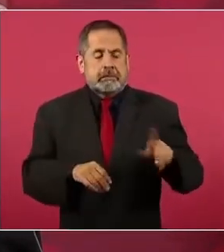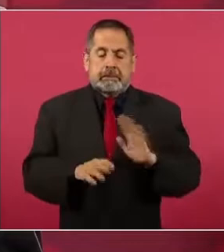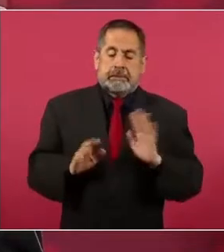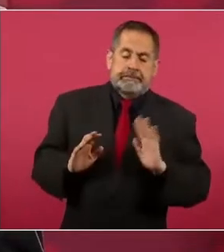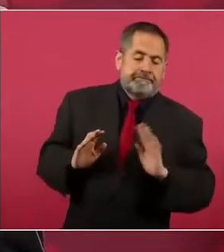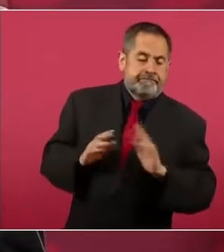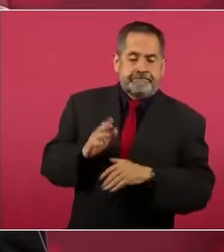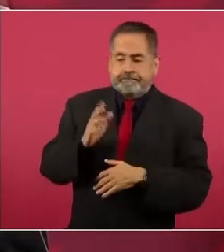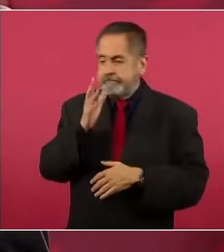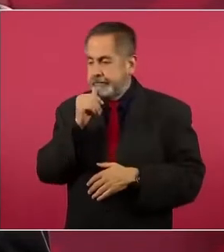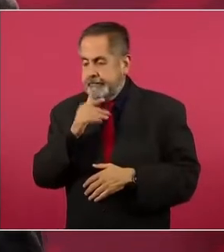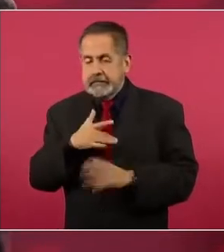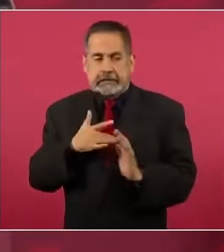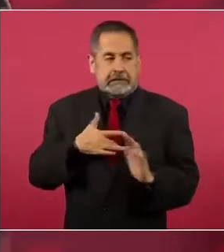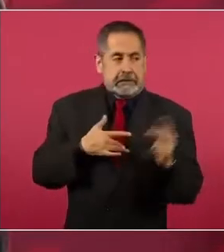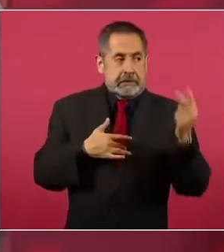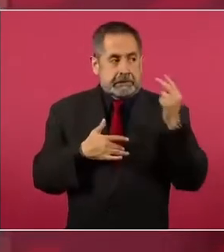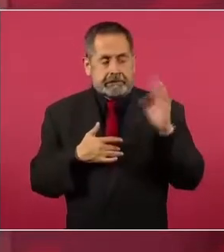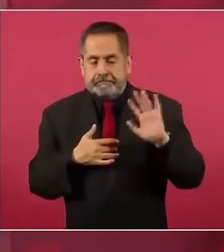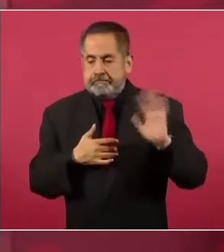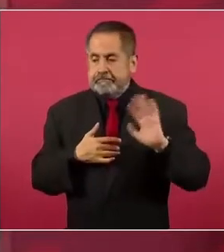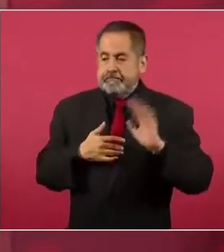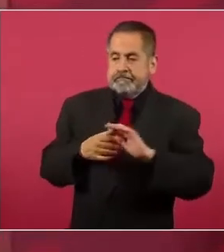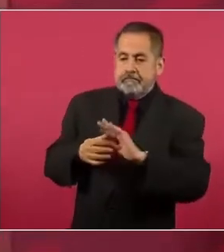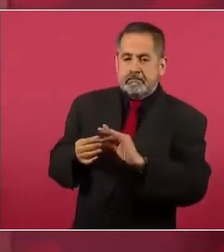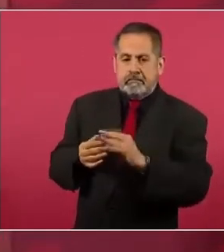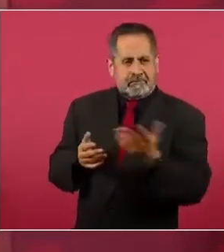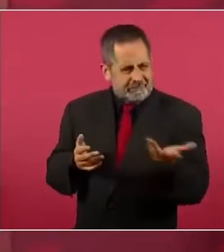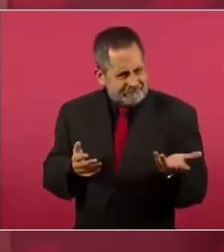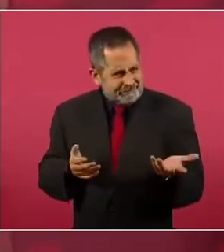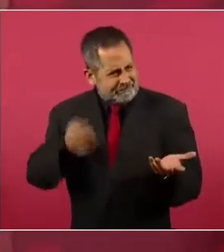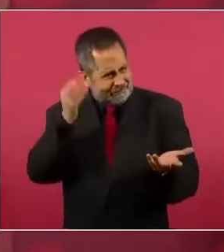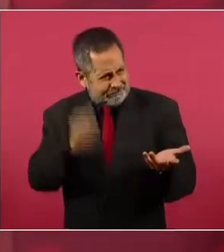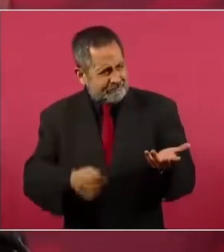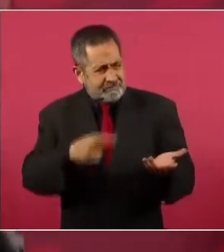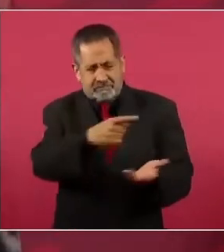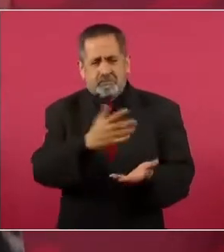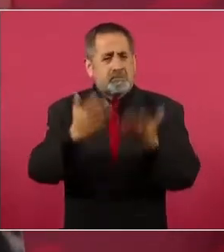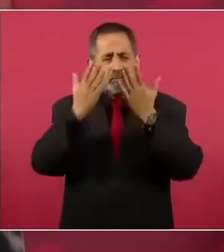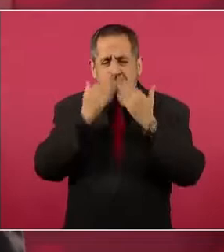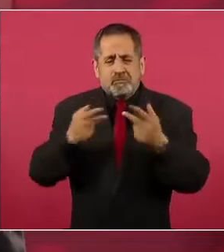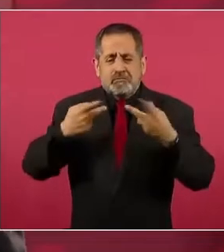que hacen falta trabajadores en Estados Unidos?